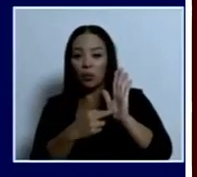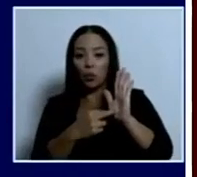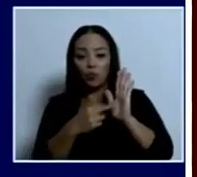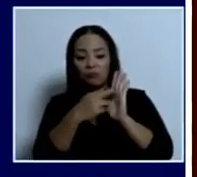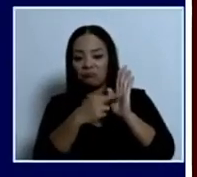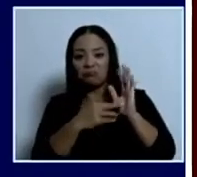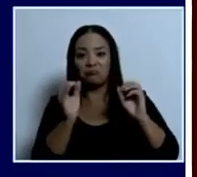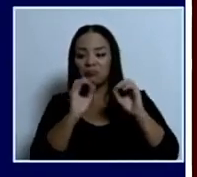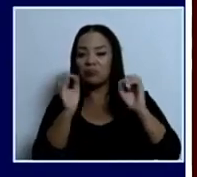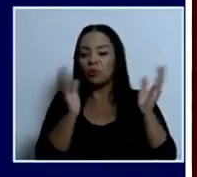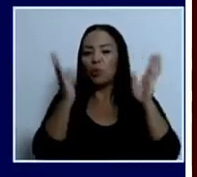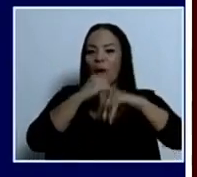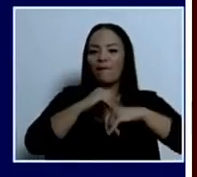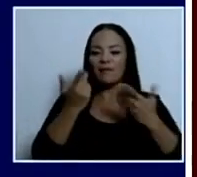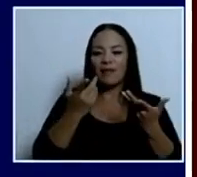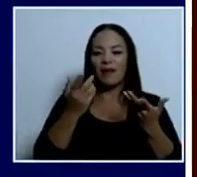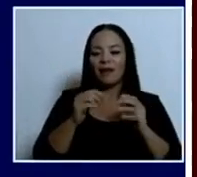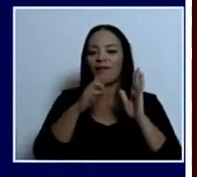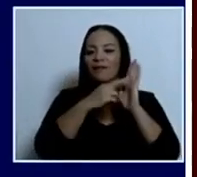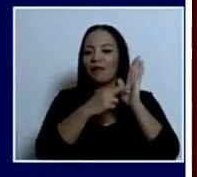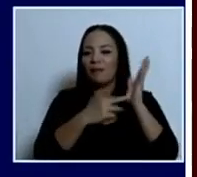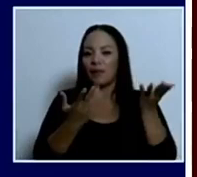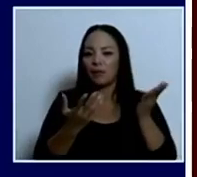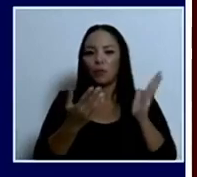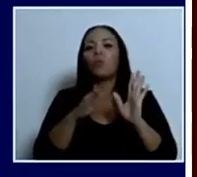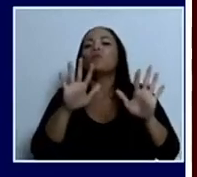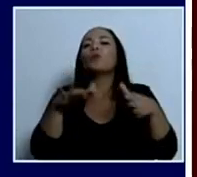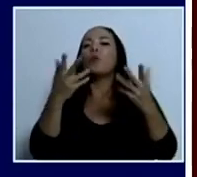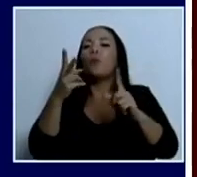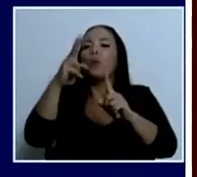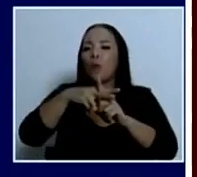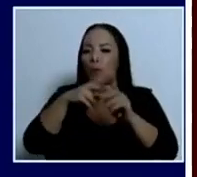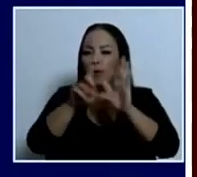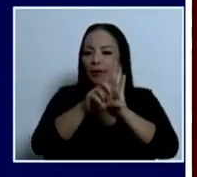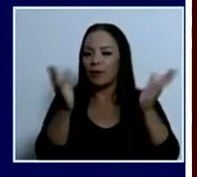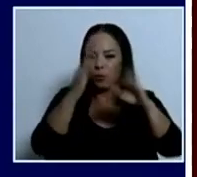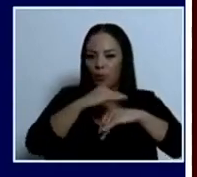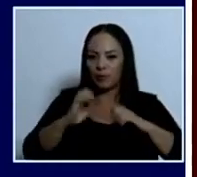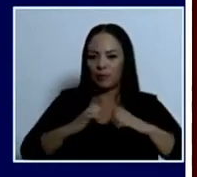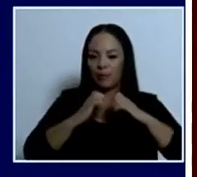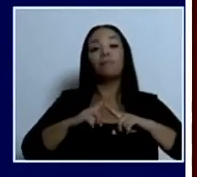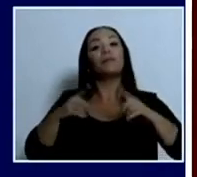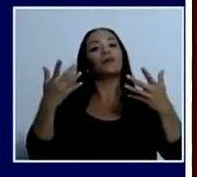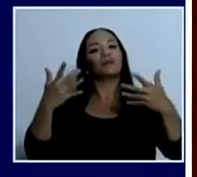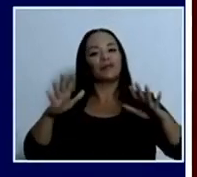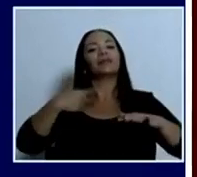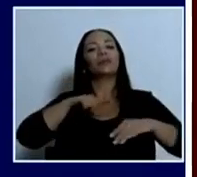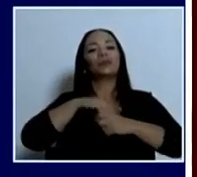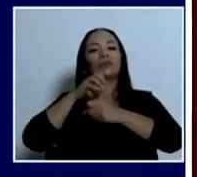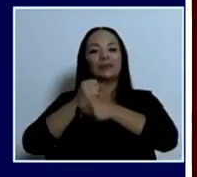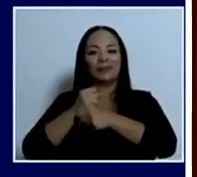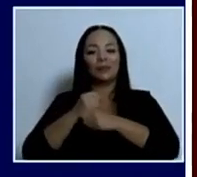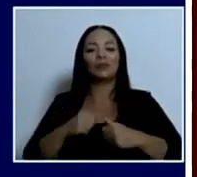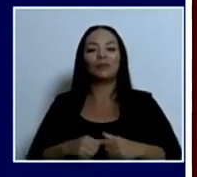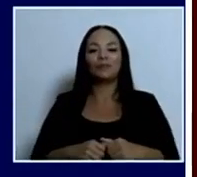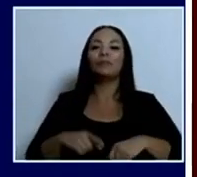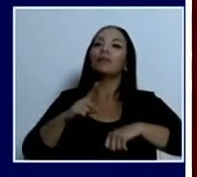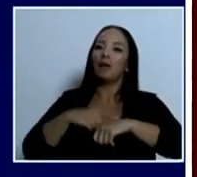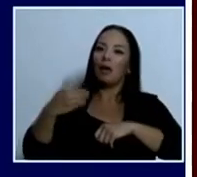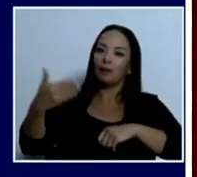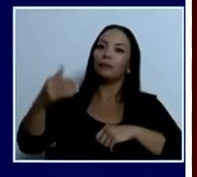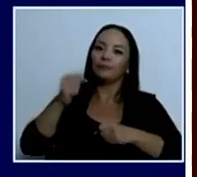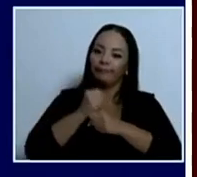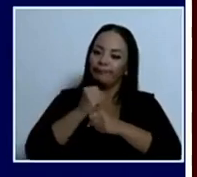el reglamento, las reglas de implementación, el reglamento. Bueno, ya lo hicimos. Nos llevó su tiempito